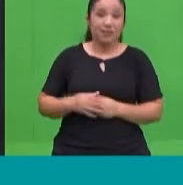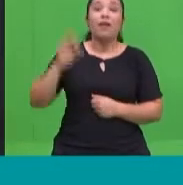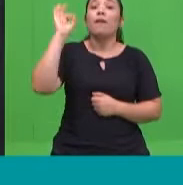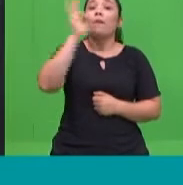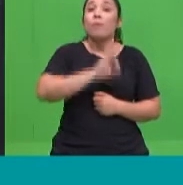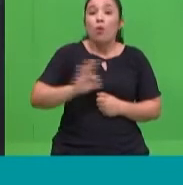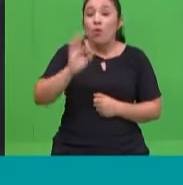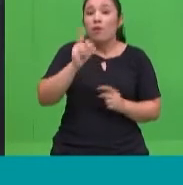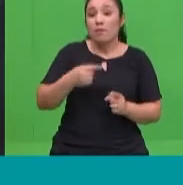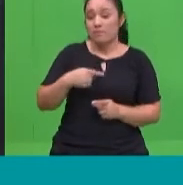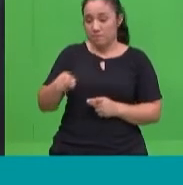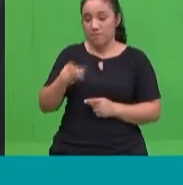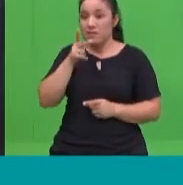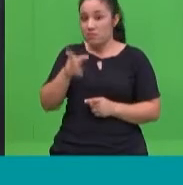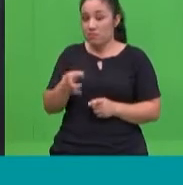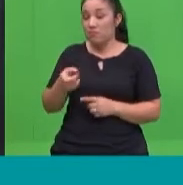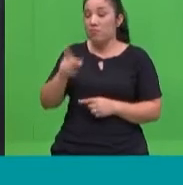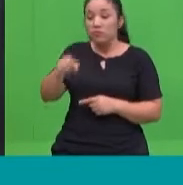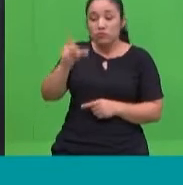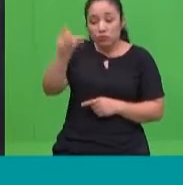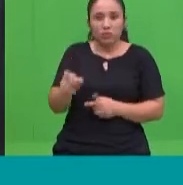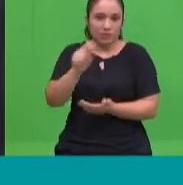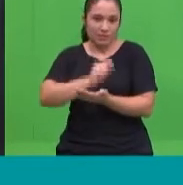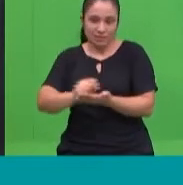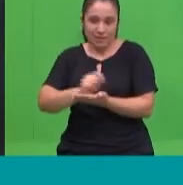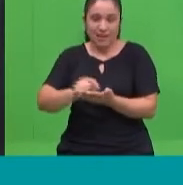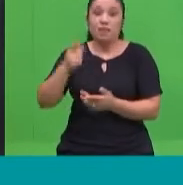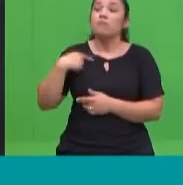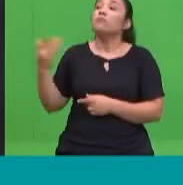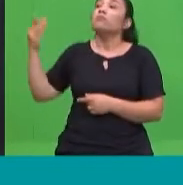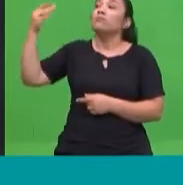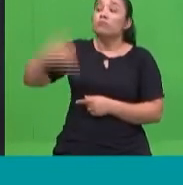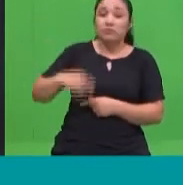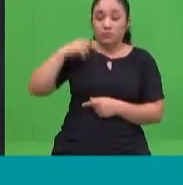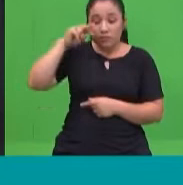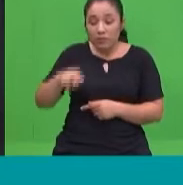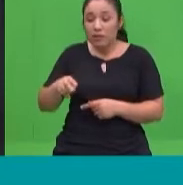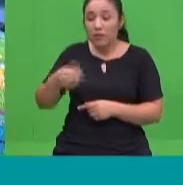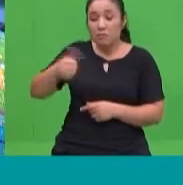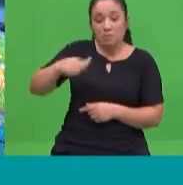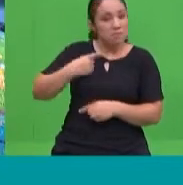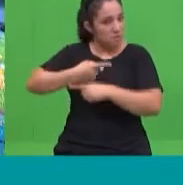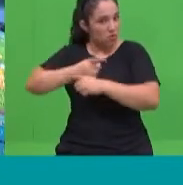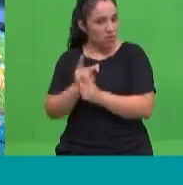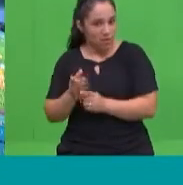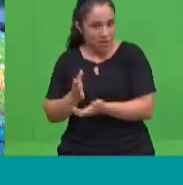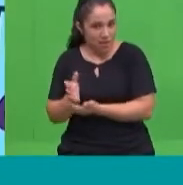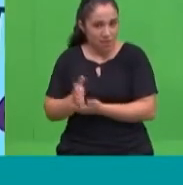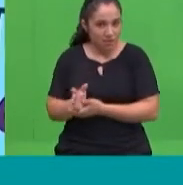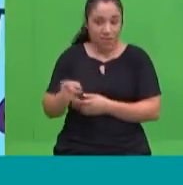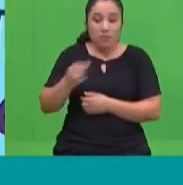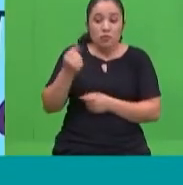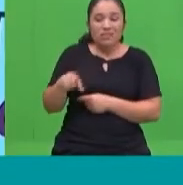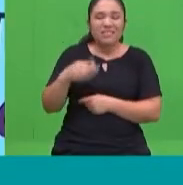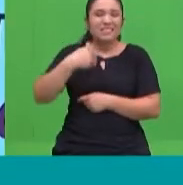Porque el punto es que ellos no se sientan solos, ¿verdad? Claro. Que ellos no se sientan solos. Los pequeños buscan ese